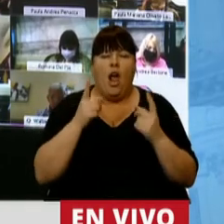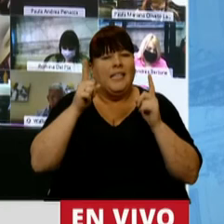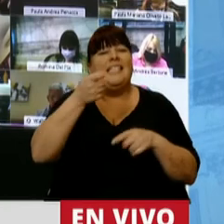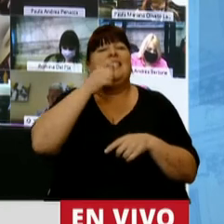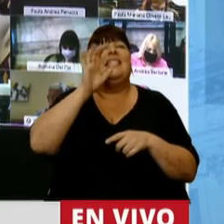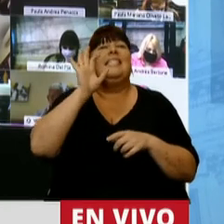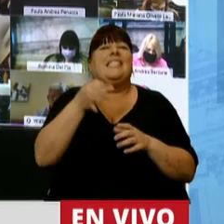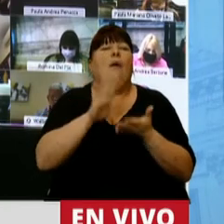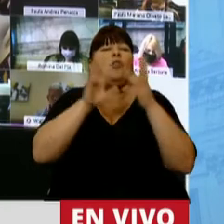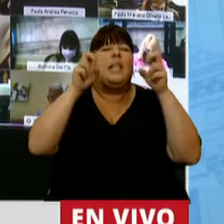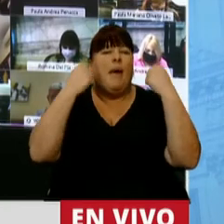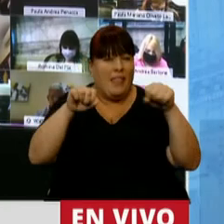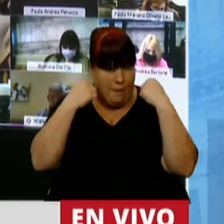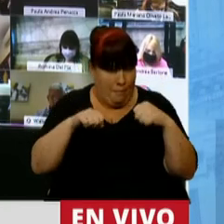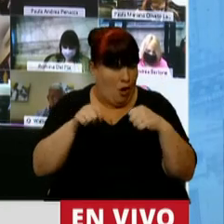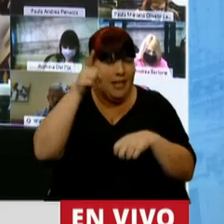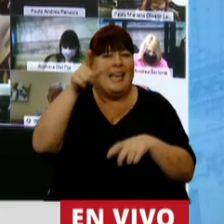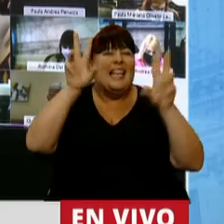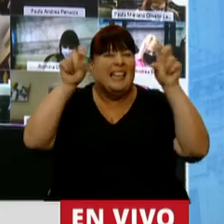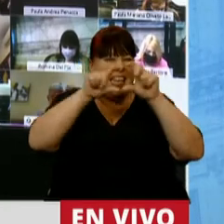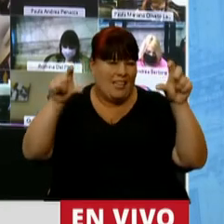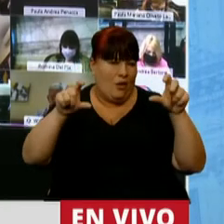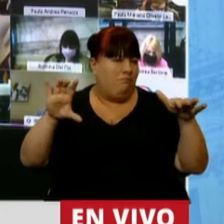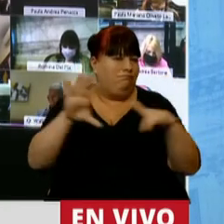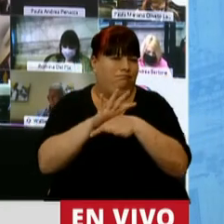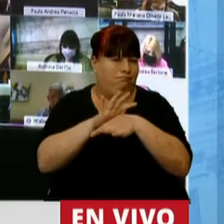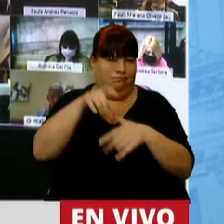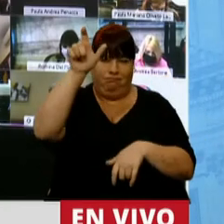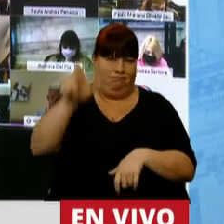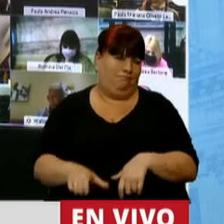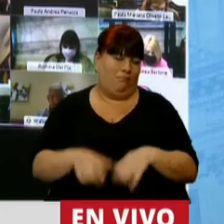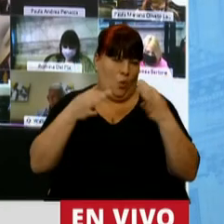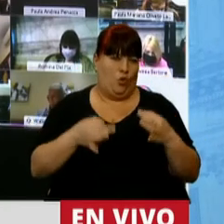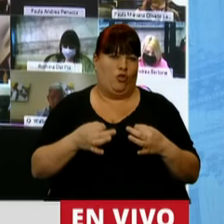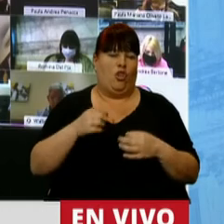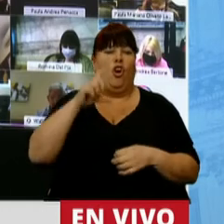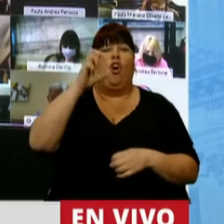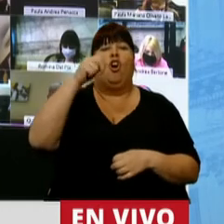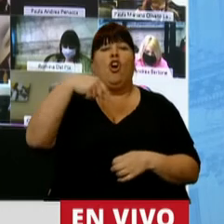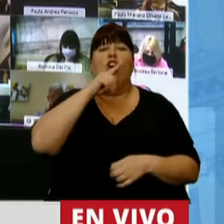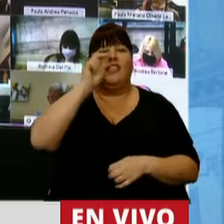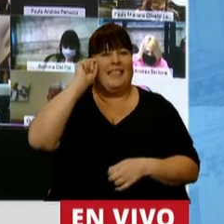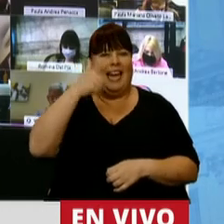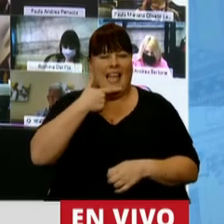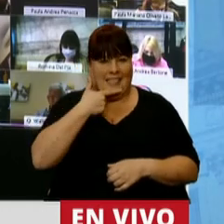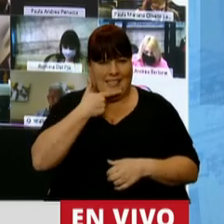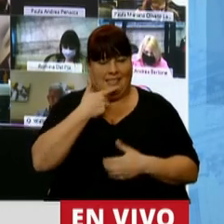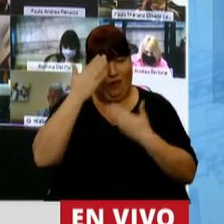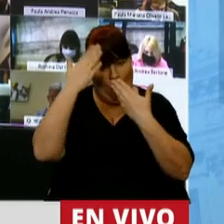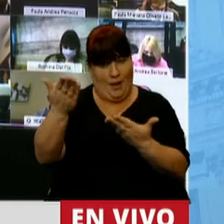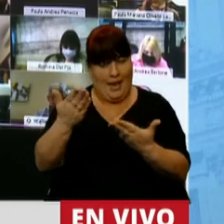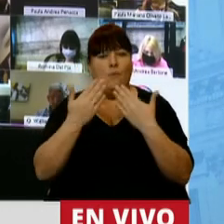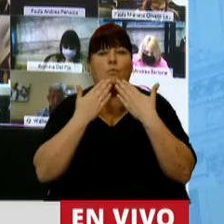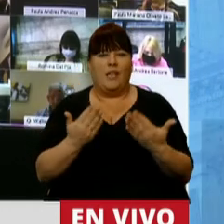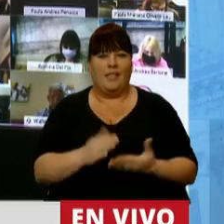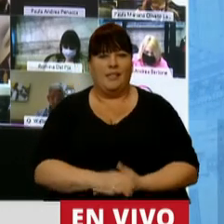entienda el deporte en este sentido, ese título le cabe a la percepción a don Ernesto, Antonio Contreras. Valga este homenaje.